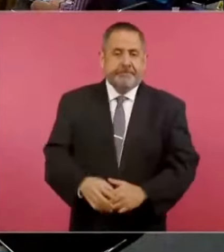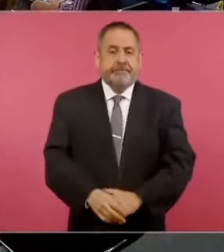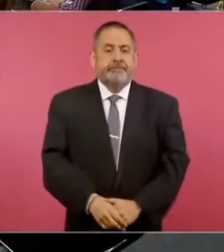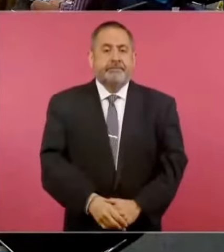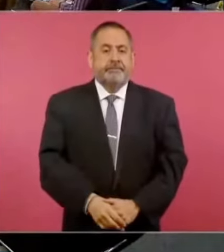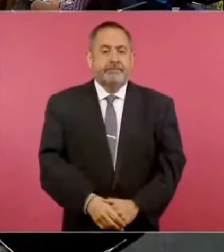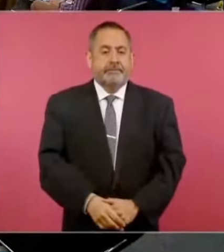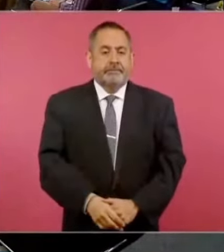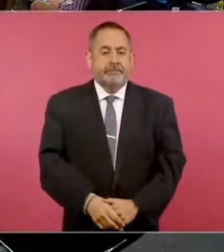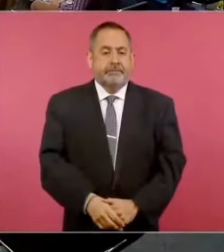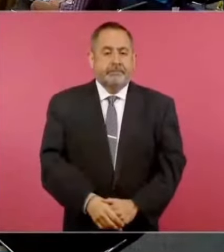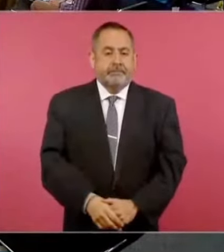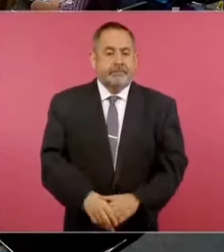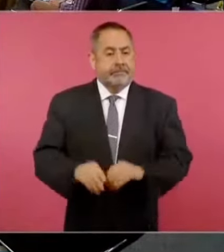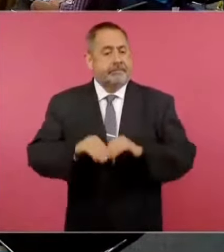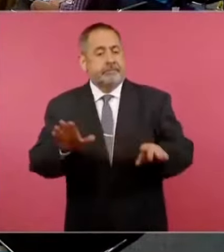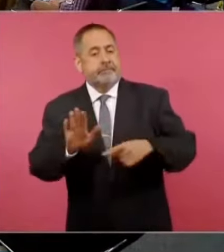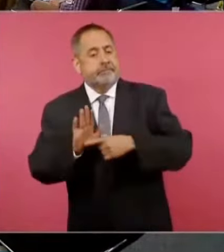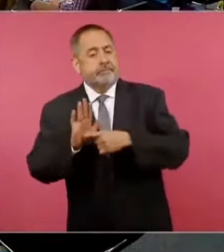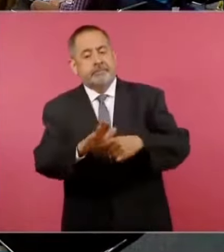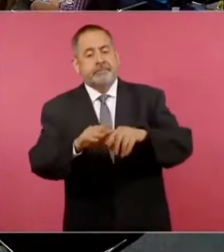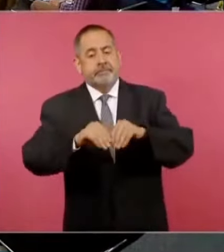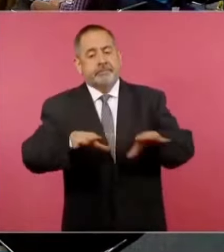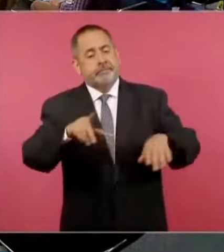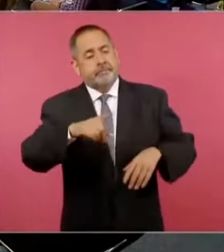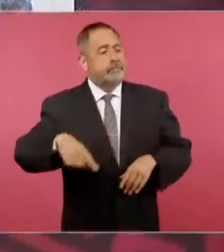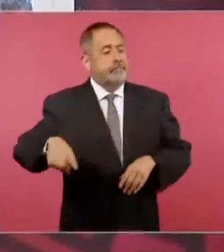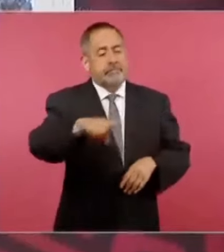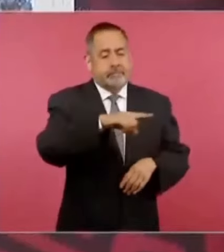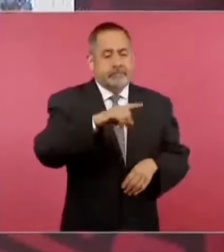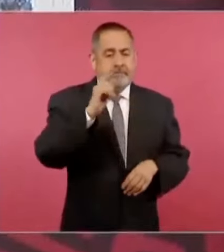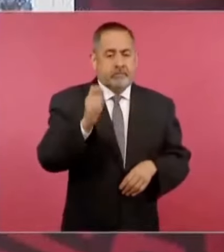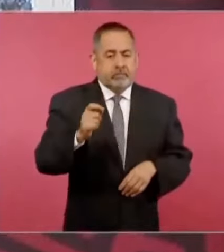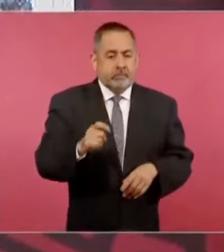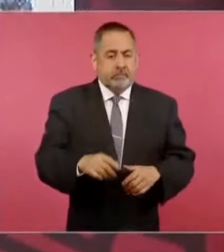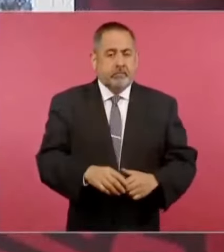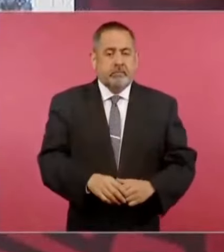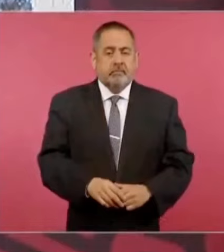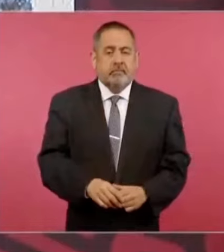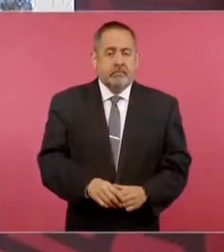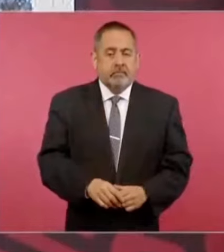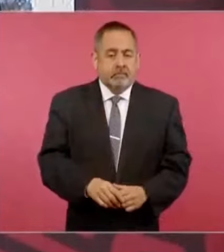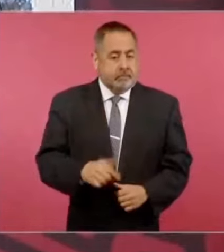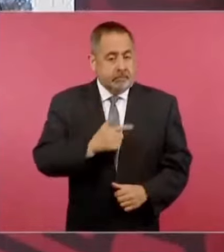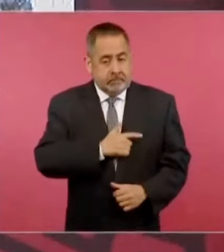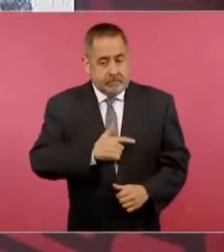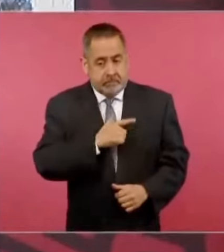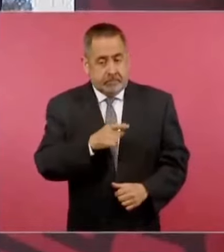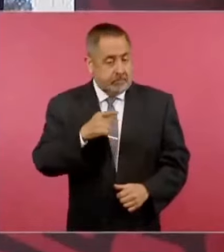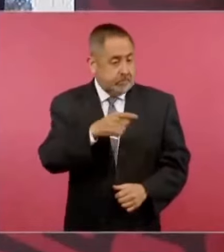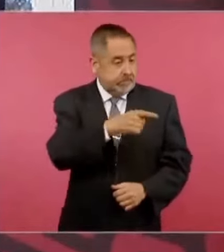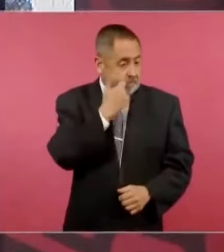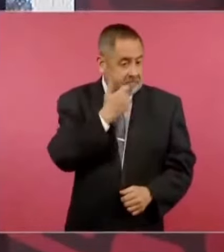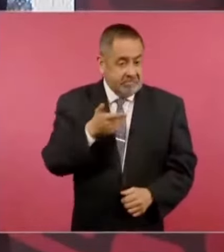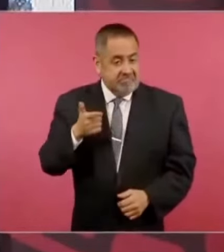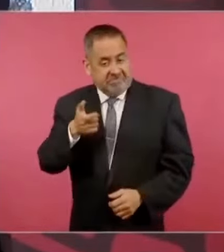Para los que les gustan los balazos